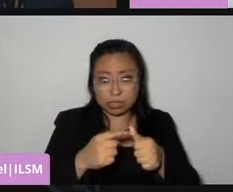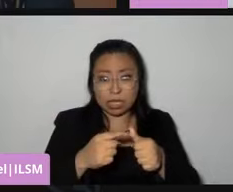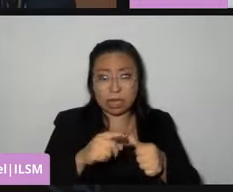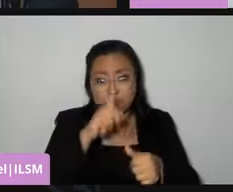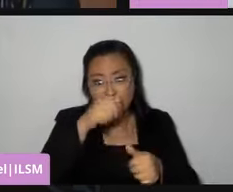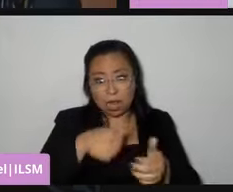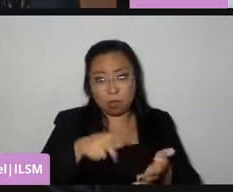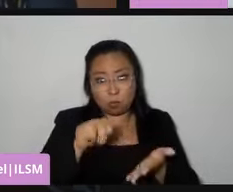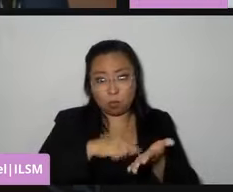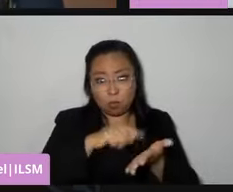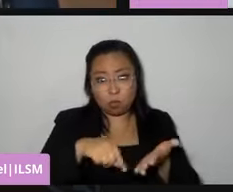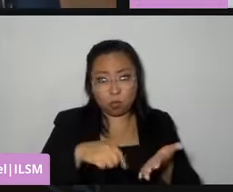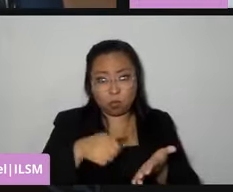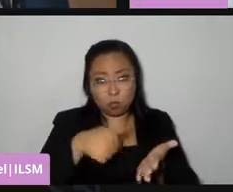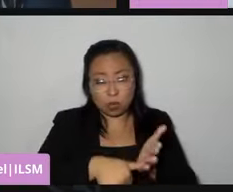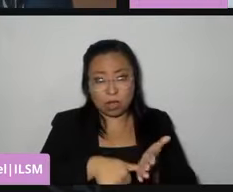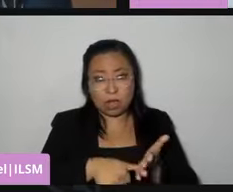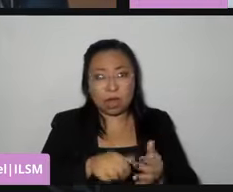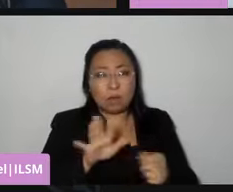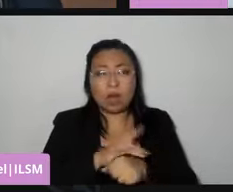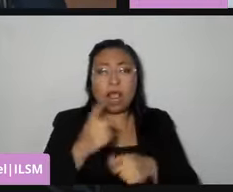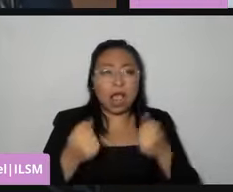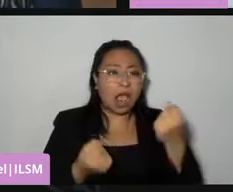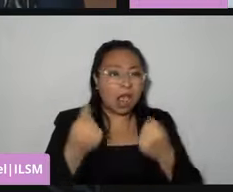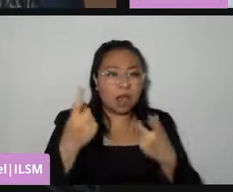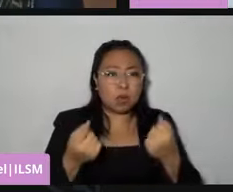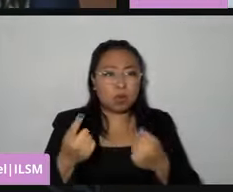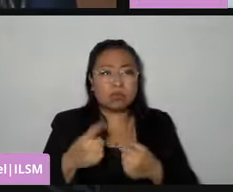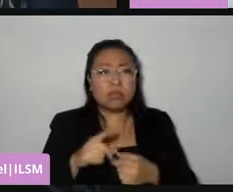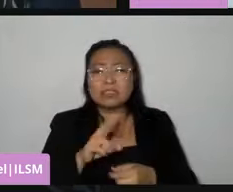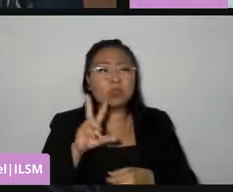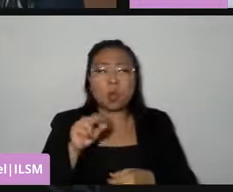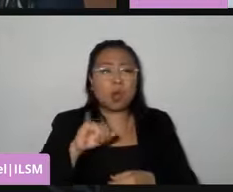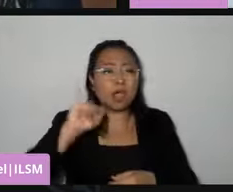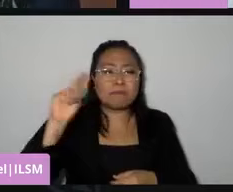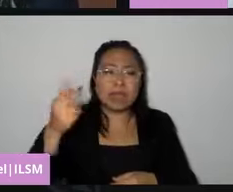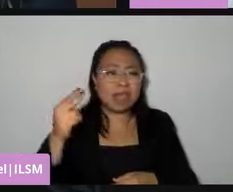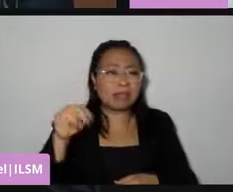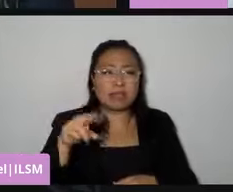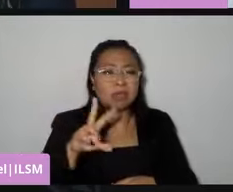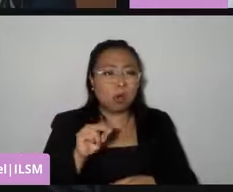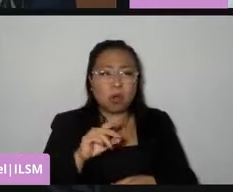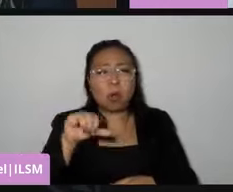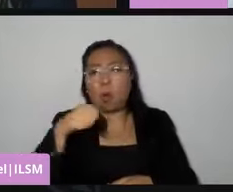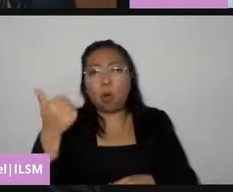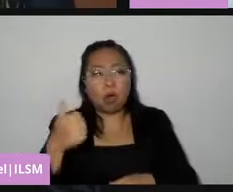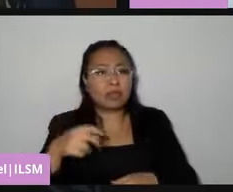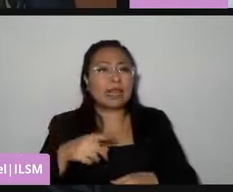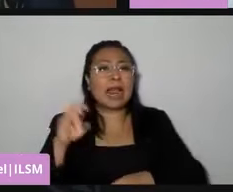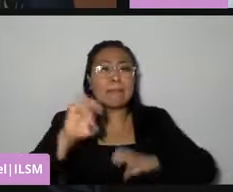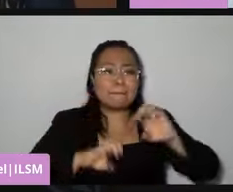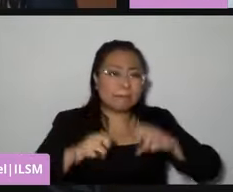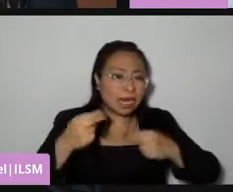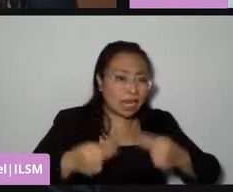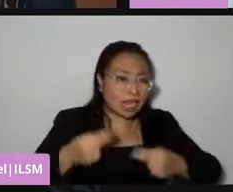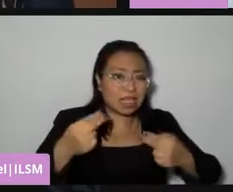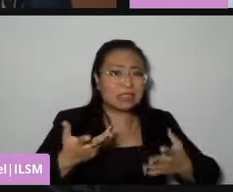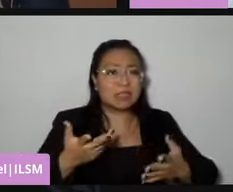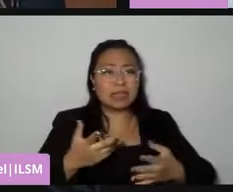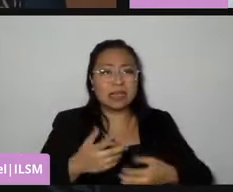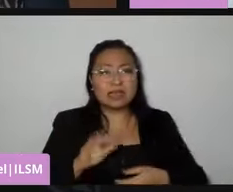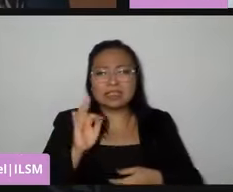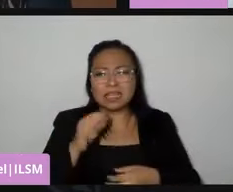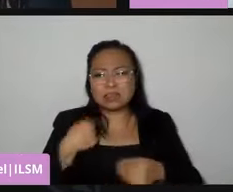porque se hablaba por ahí, ya sabes, que se especulaba que ya no era el Politécnico que ahora iba a ser una empresa y todas estas cosas. Entonces, como para